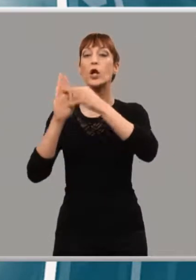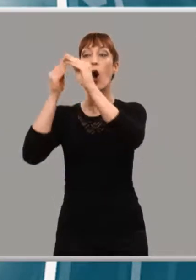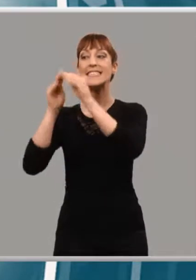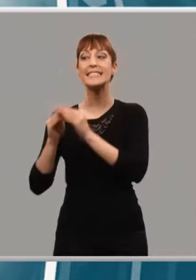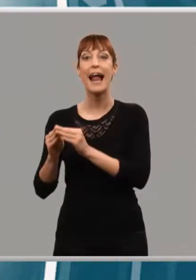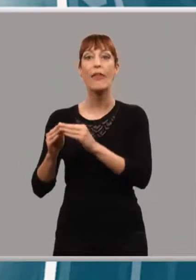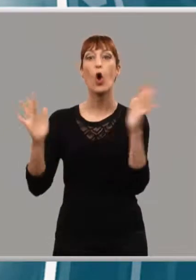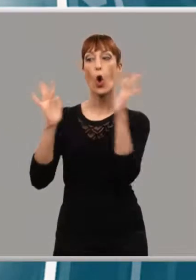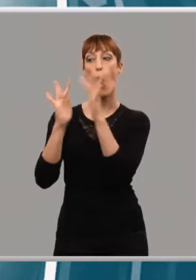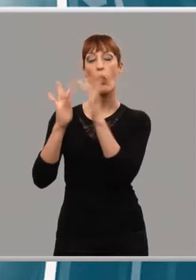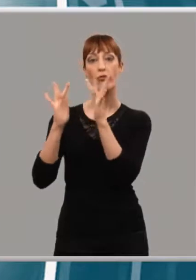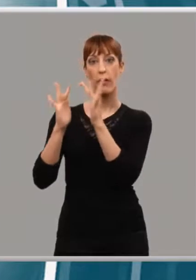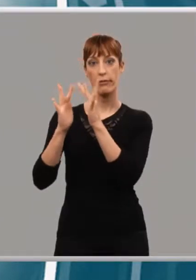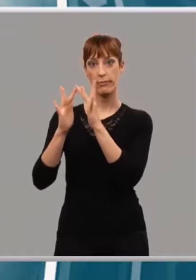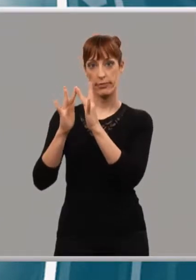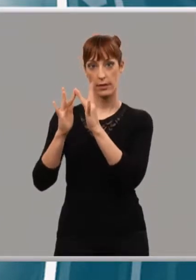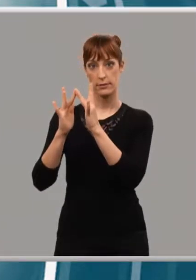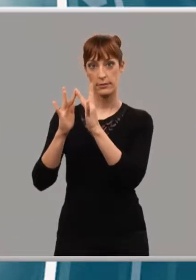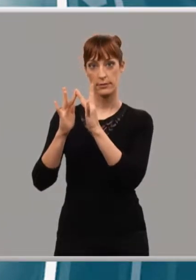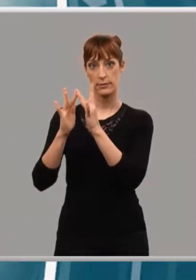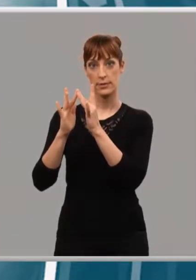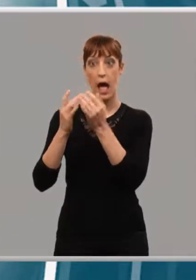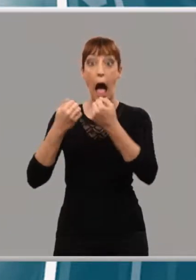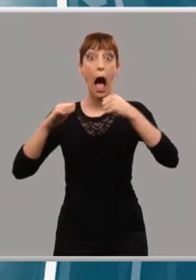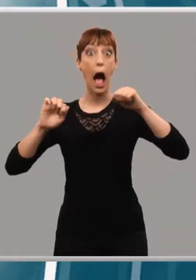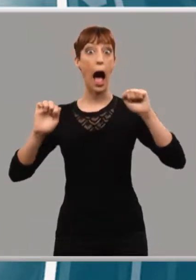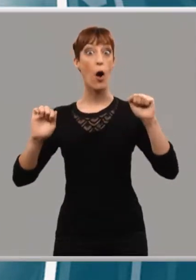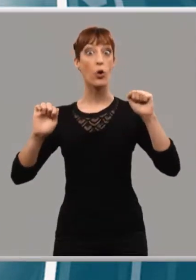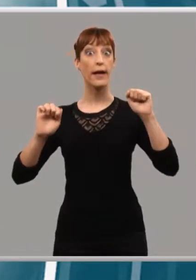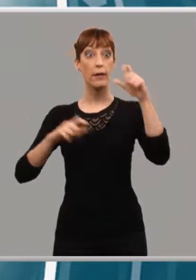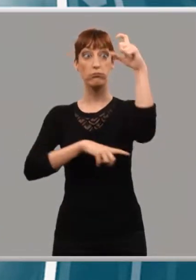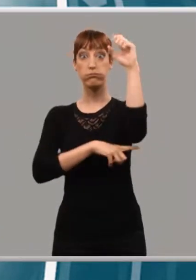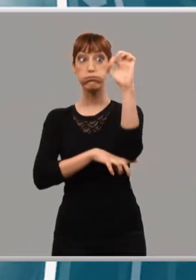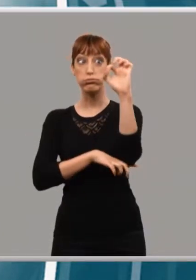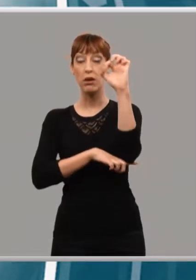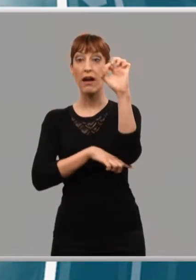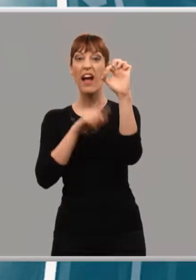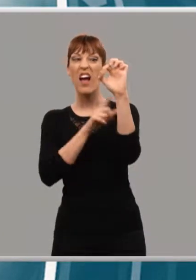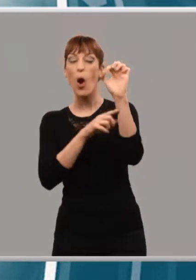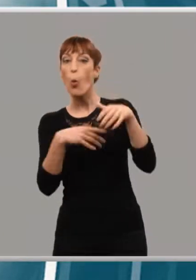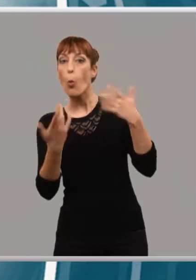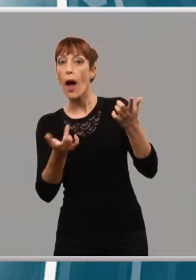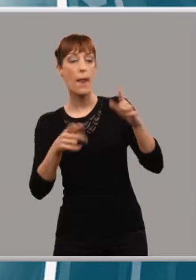realizado? Una cuestión más, independientemente del equipo de recepción de señal que tengamos en nuestro edificio, todos los ciudadanos